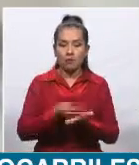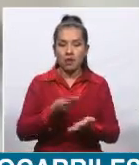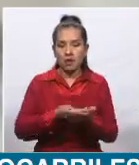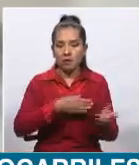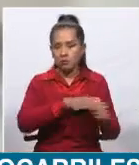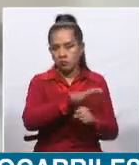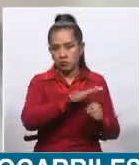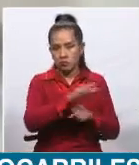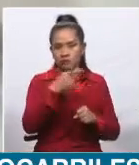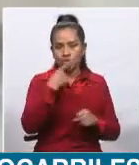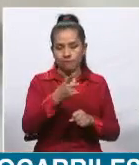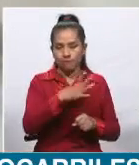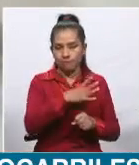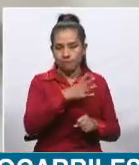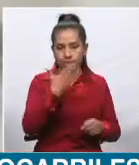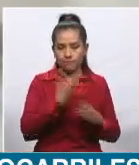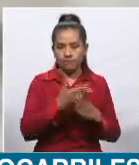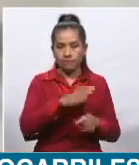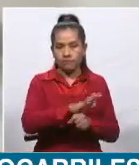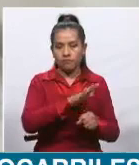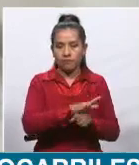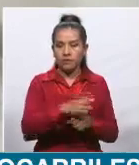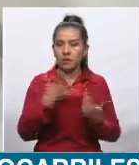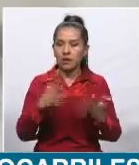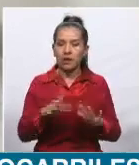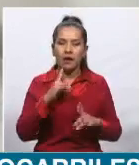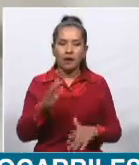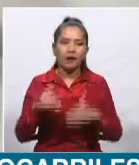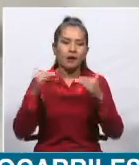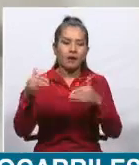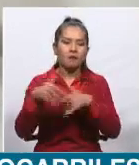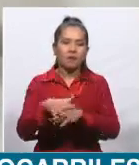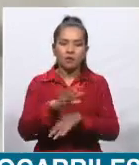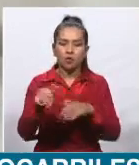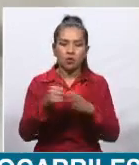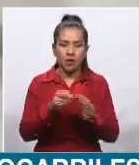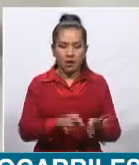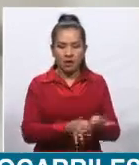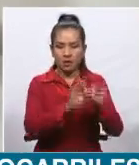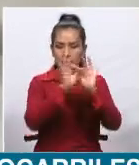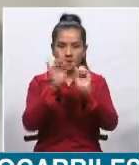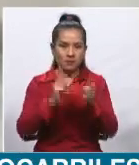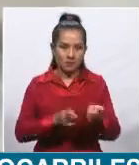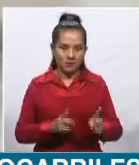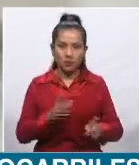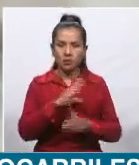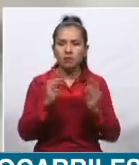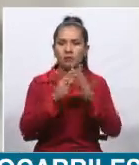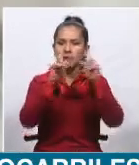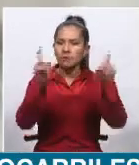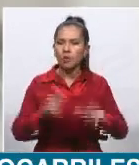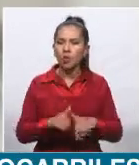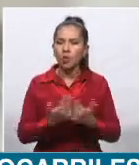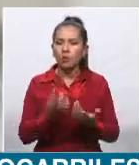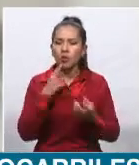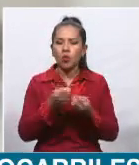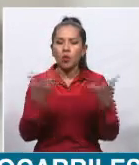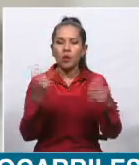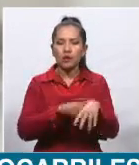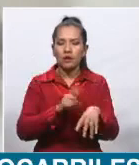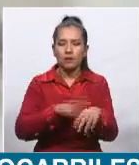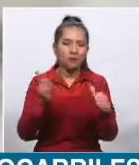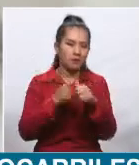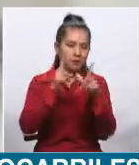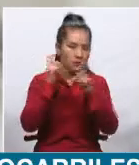y que ya está en marcha el diseño de los mismos? ¿Cuánto tiempo demoraría? Una primera pregunta,